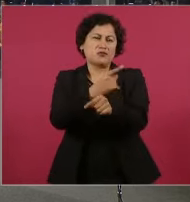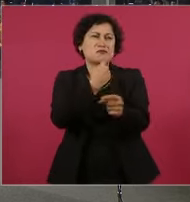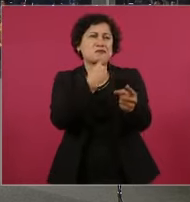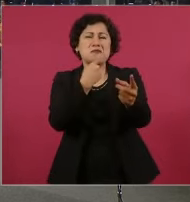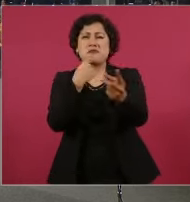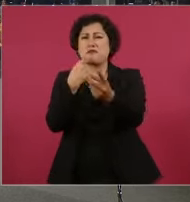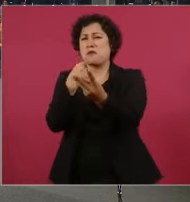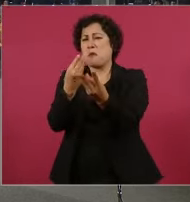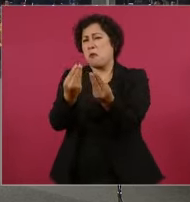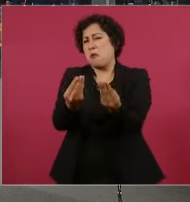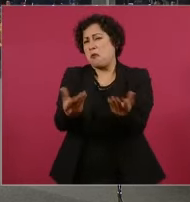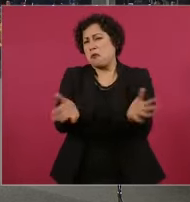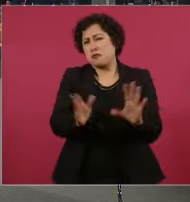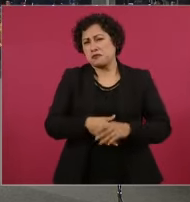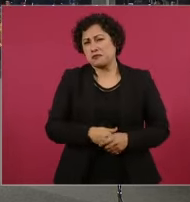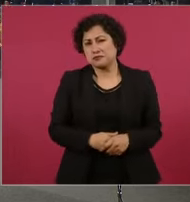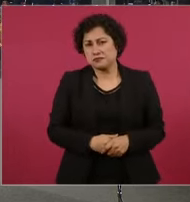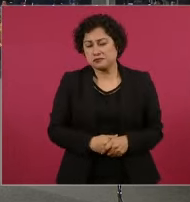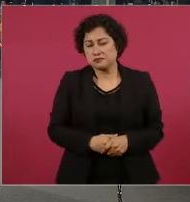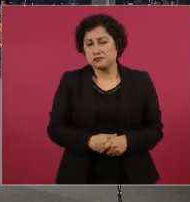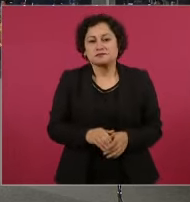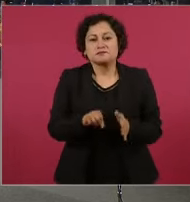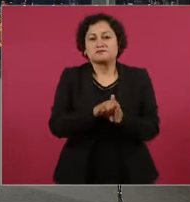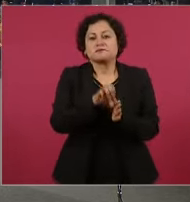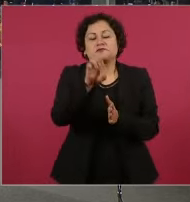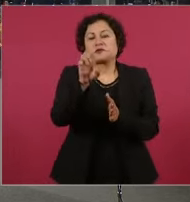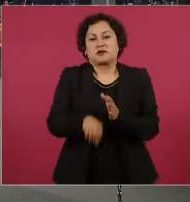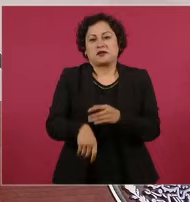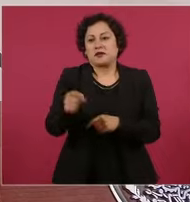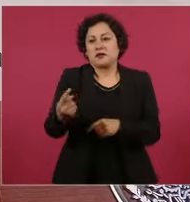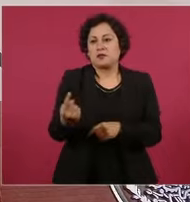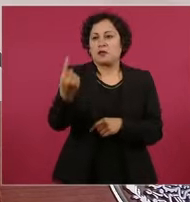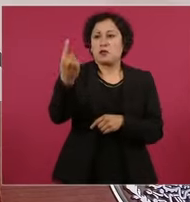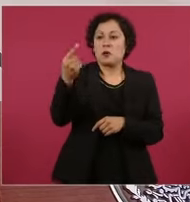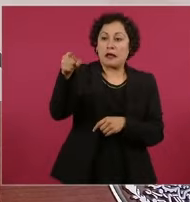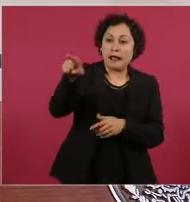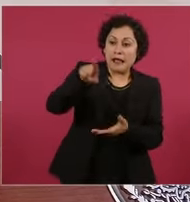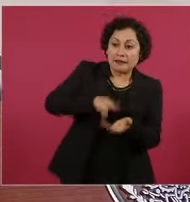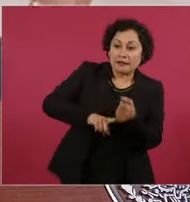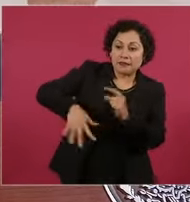hasta si tienen un problema familiar me echan la culpa.